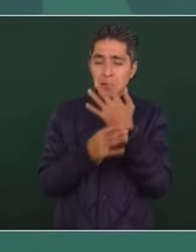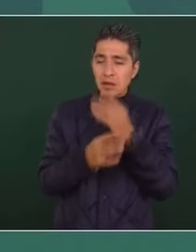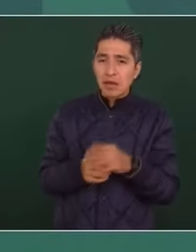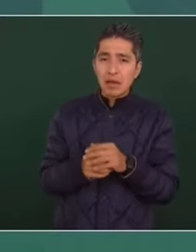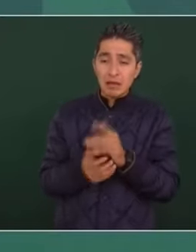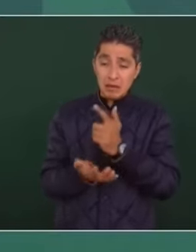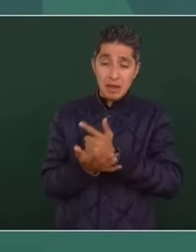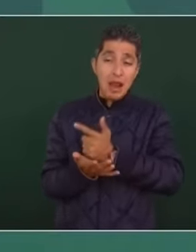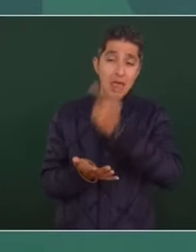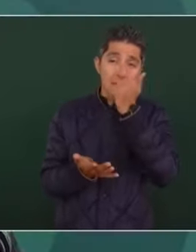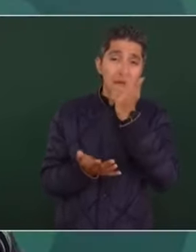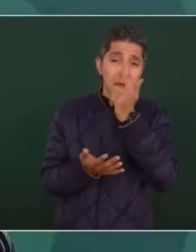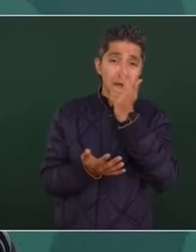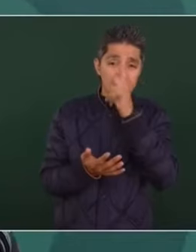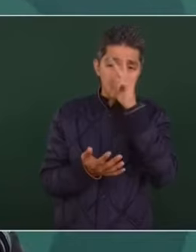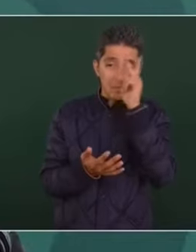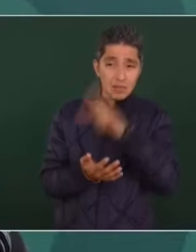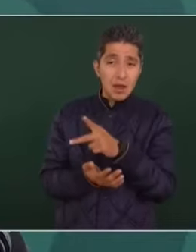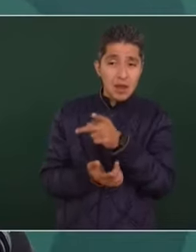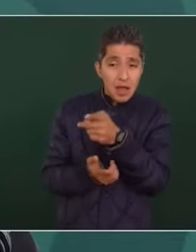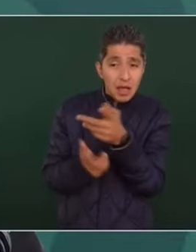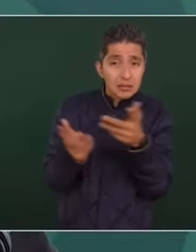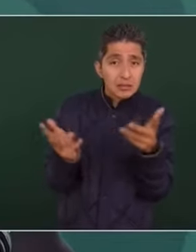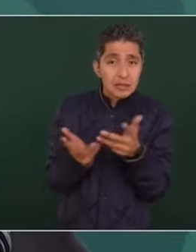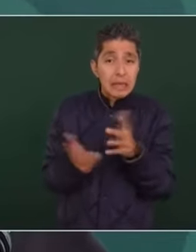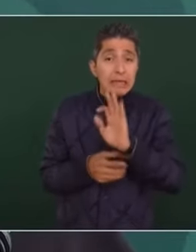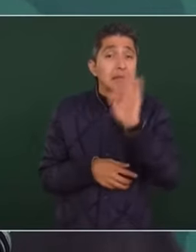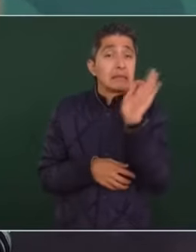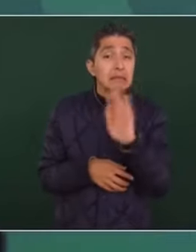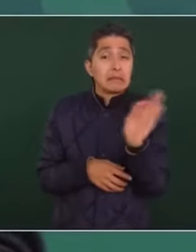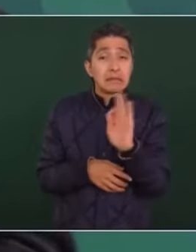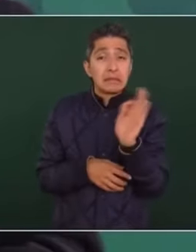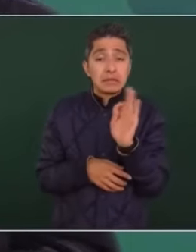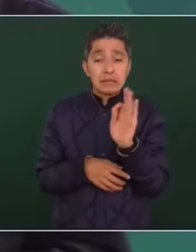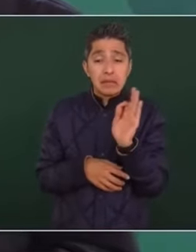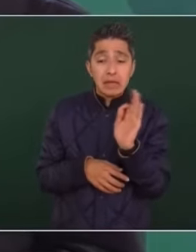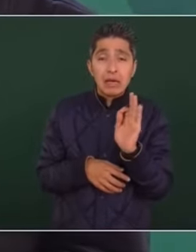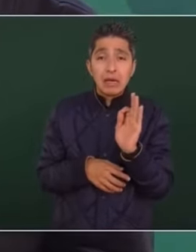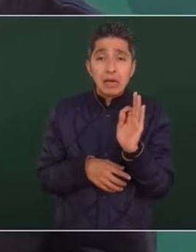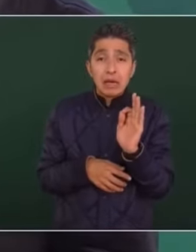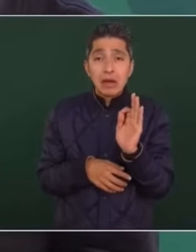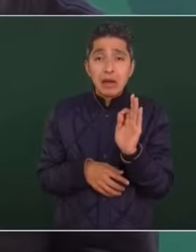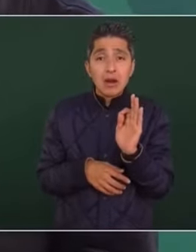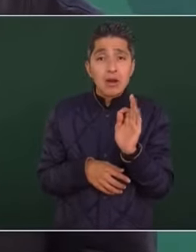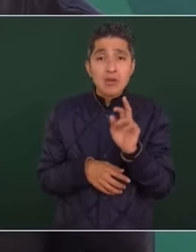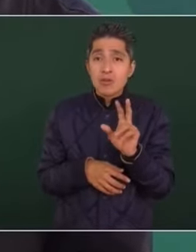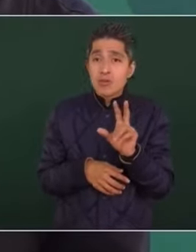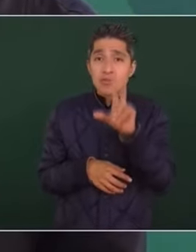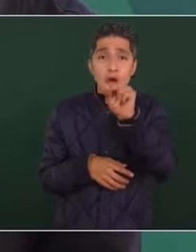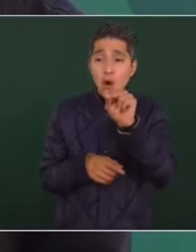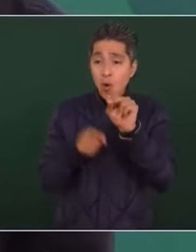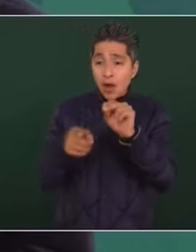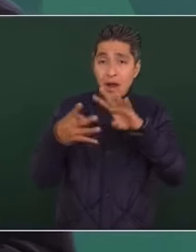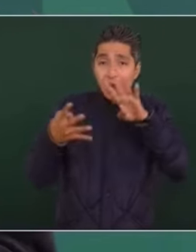si no me encarcelaban,